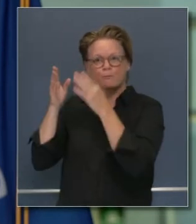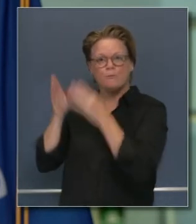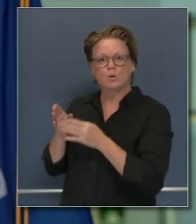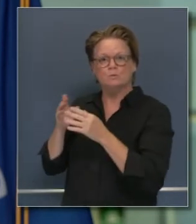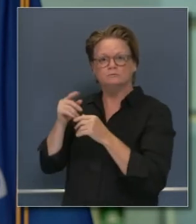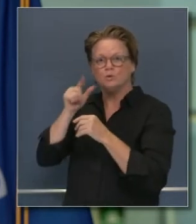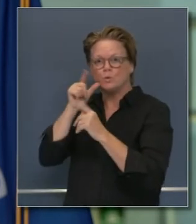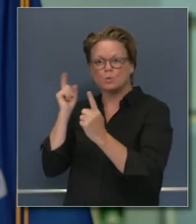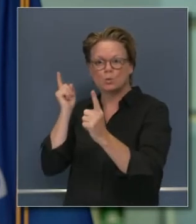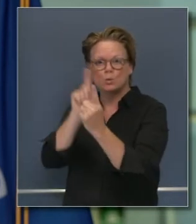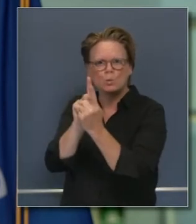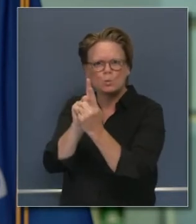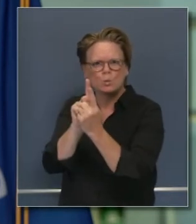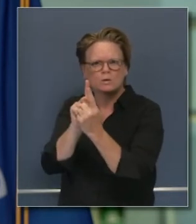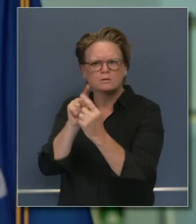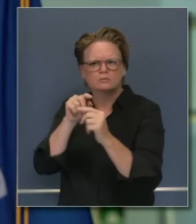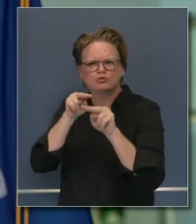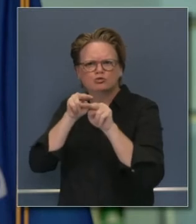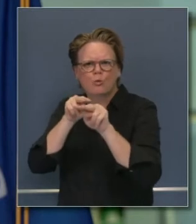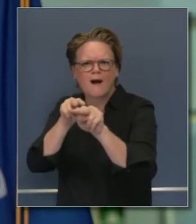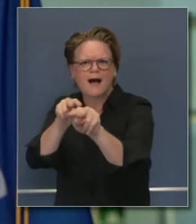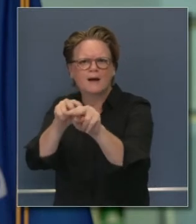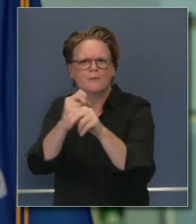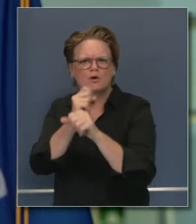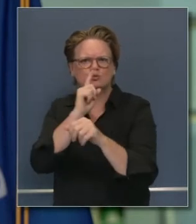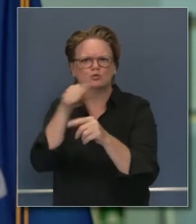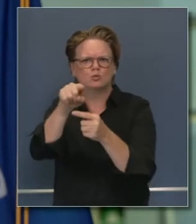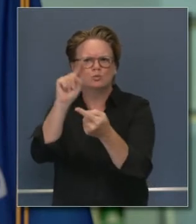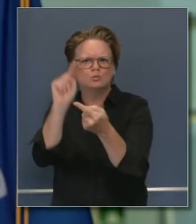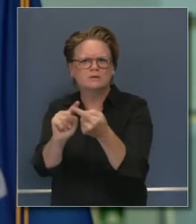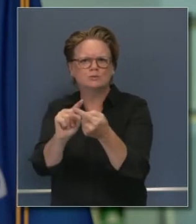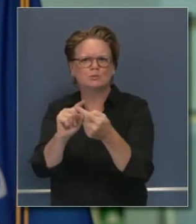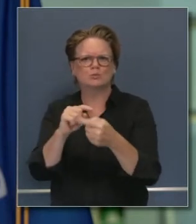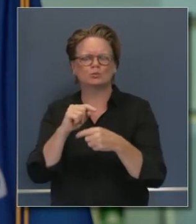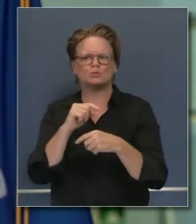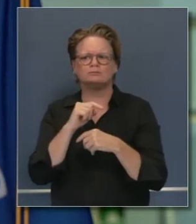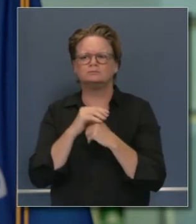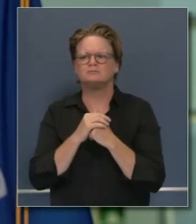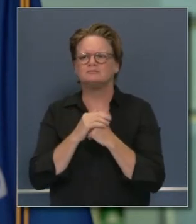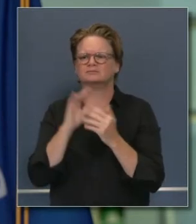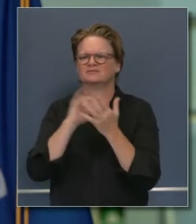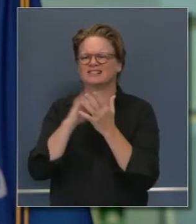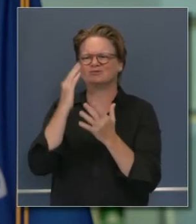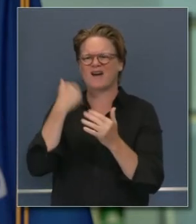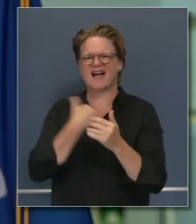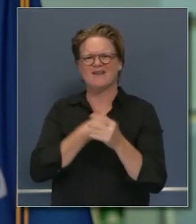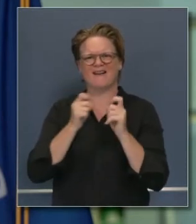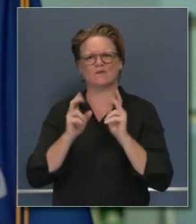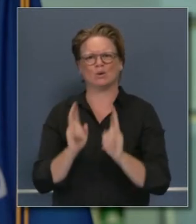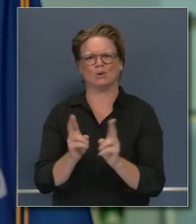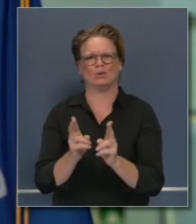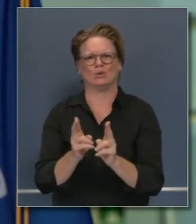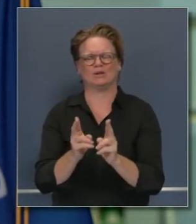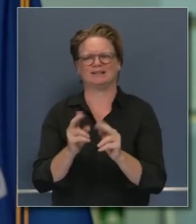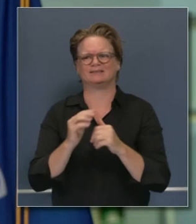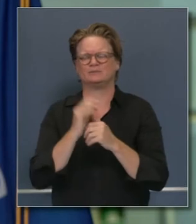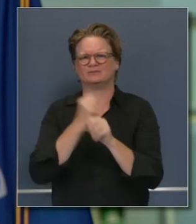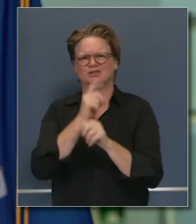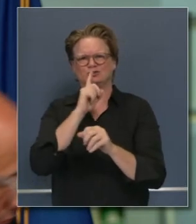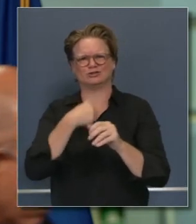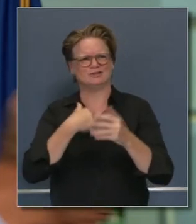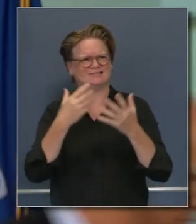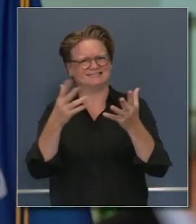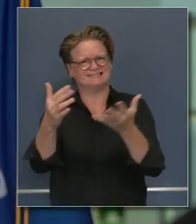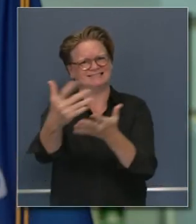oportunidades de rastrear los contactos y así eliminar la transmisión en lugares donde estamos viendo puntos importantes en este